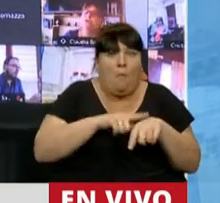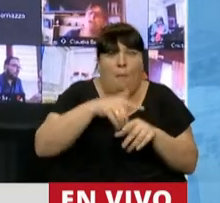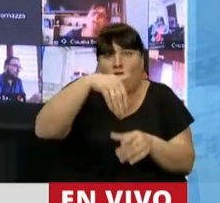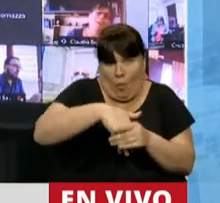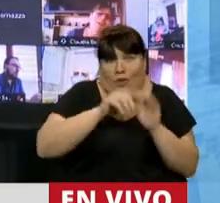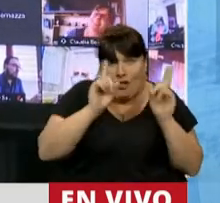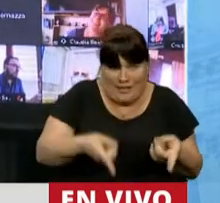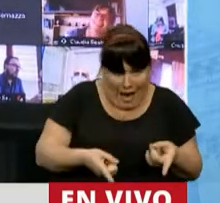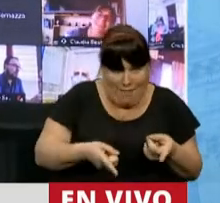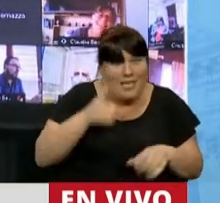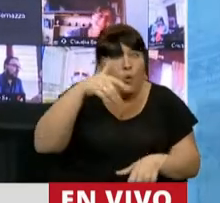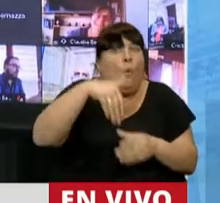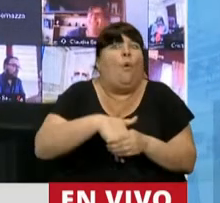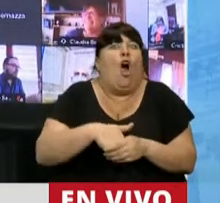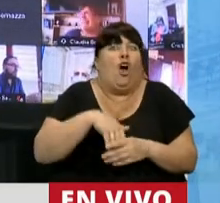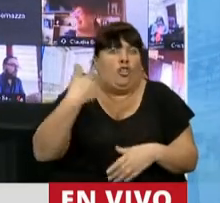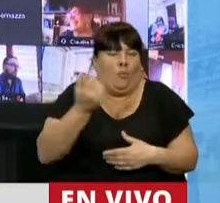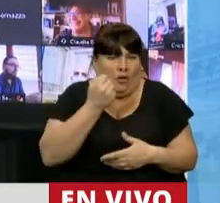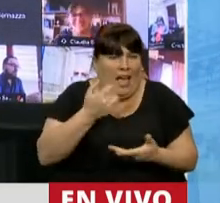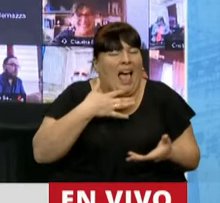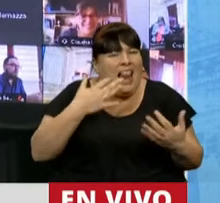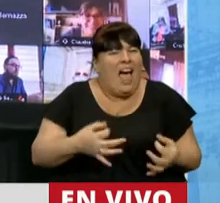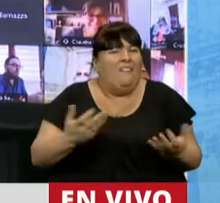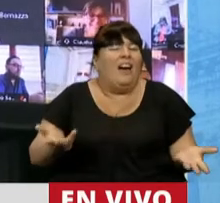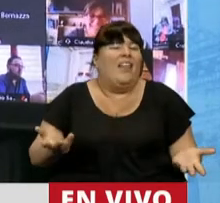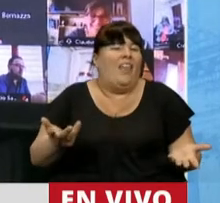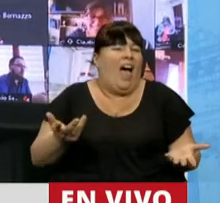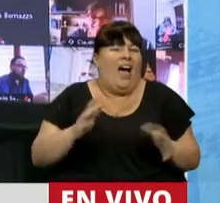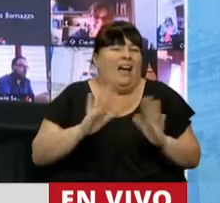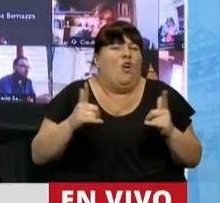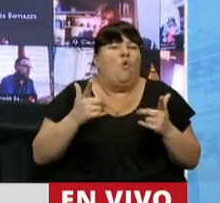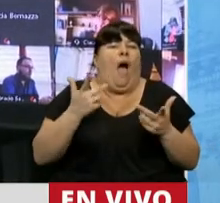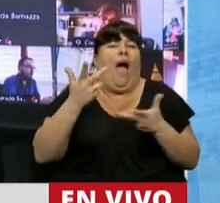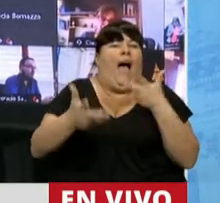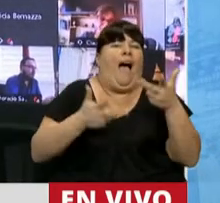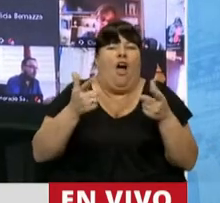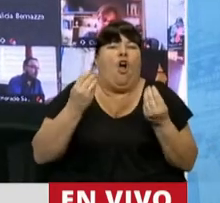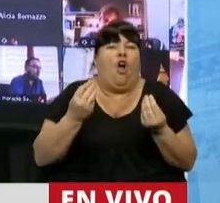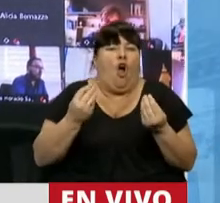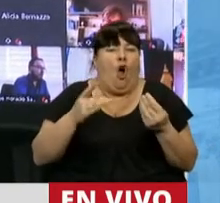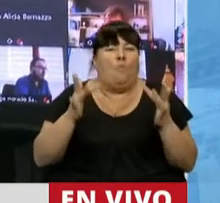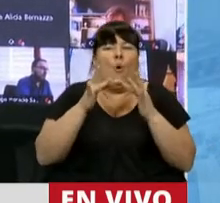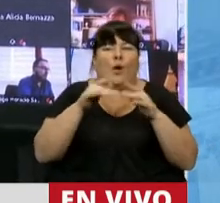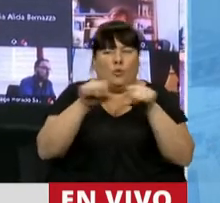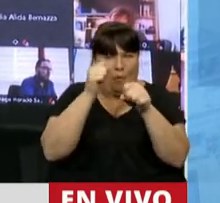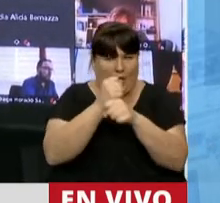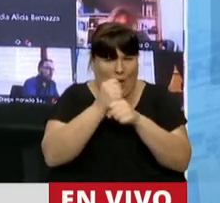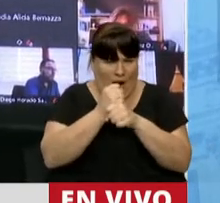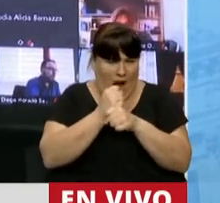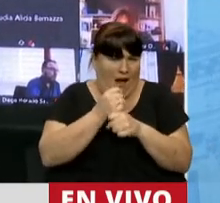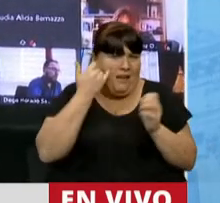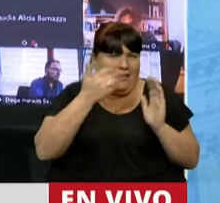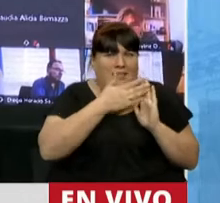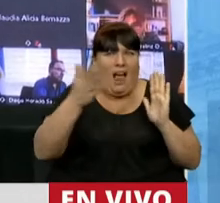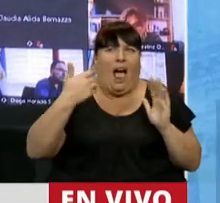votando, mientras es una votación. Entonces, la verdad creo que ya no tienen forma de explicar esto de la virtualidad. Después de todo lo que ha